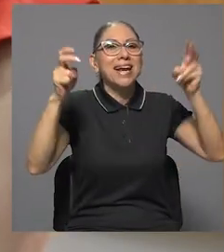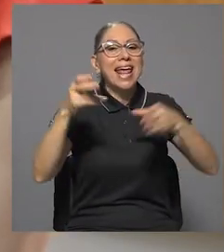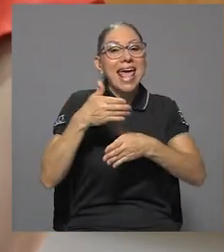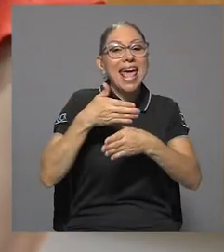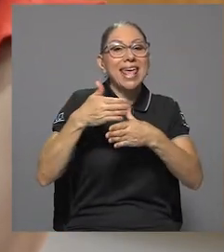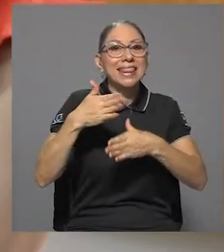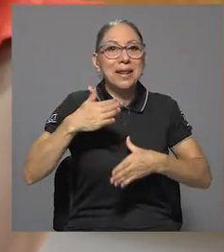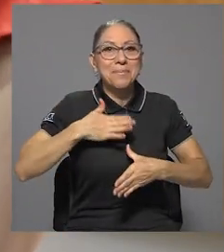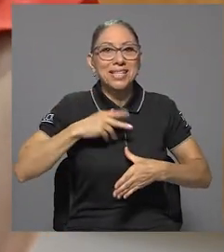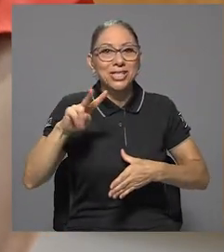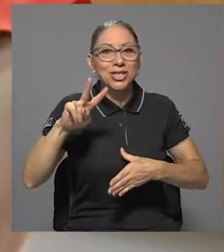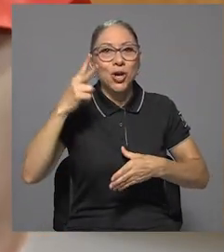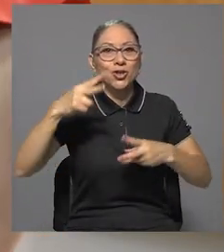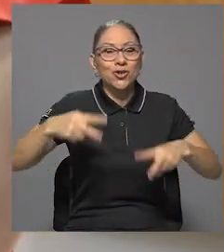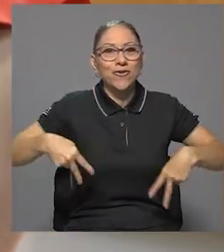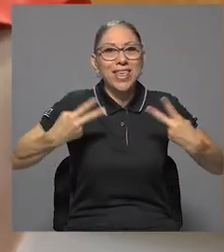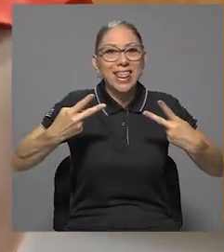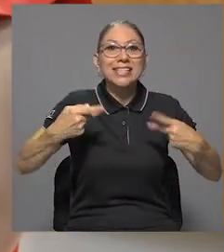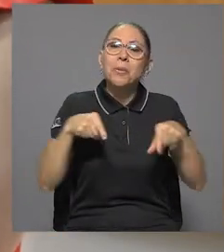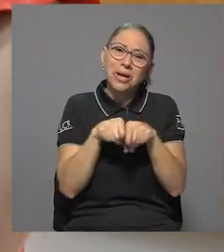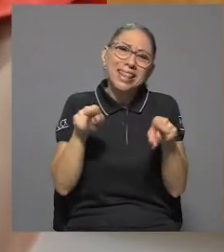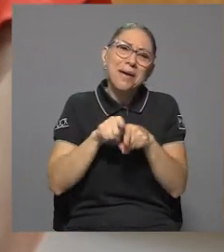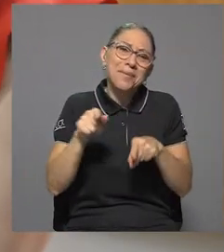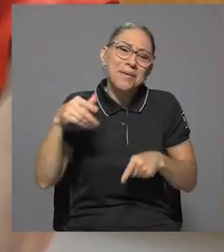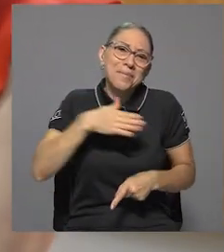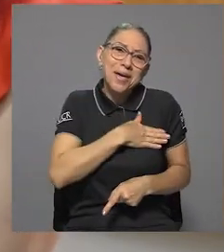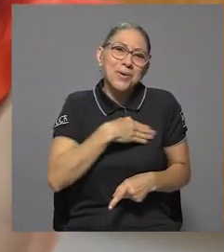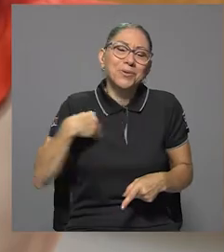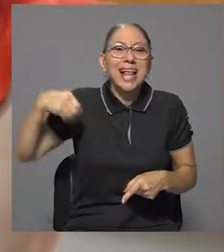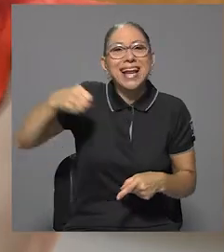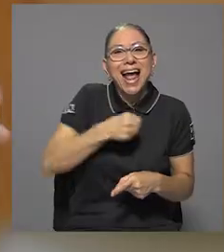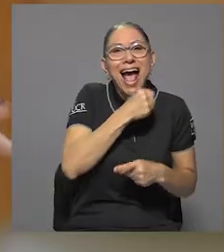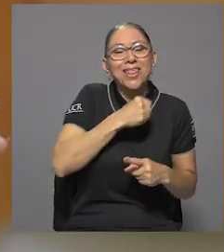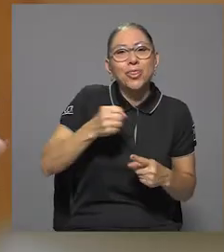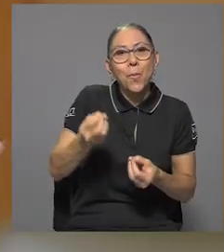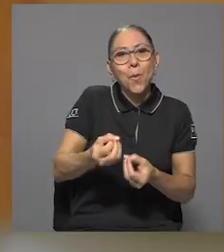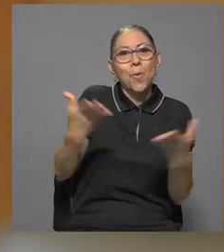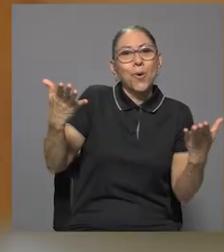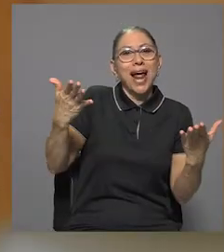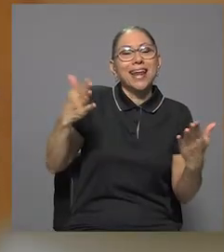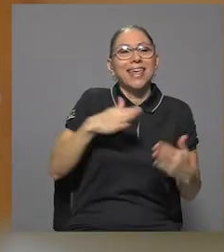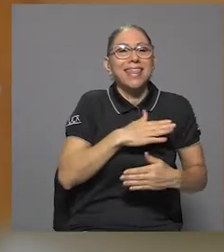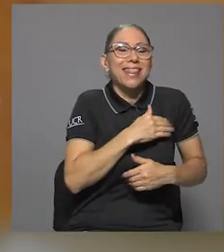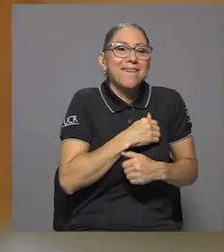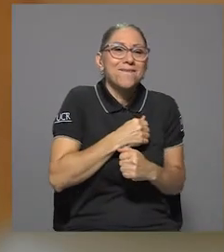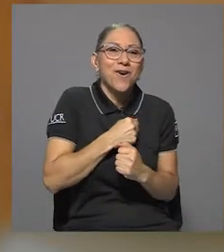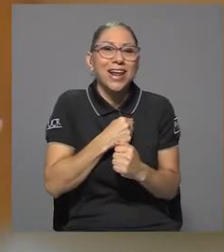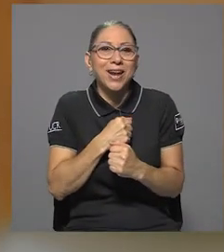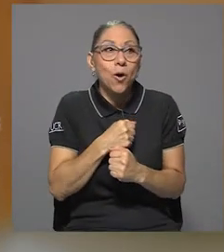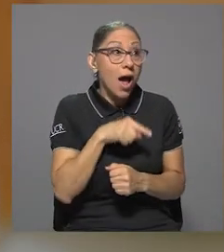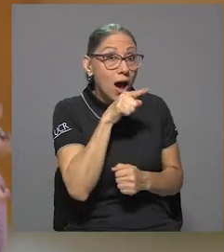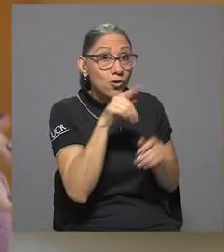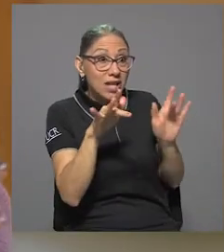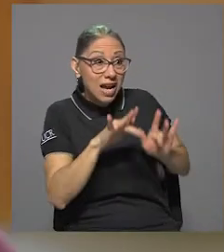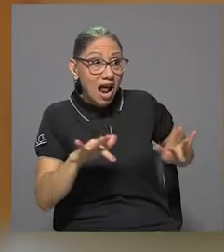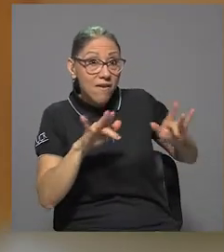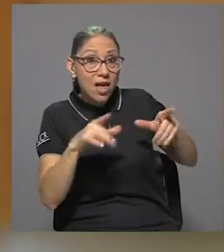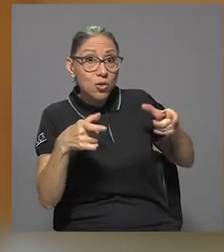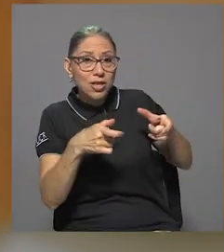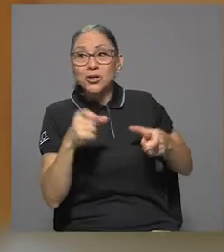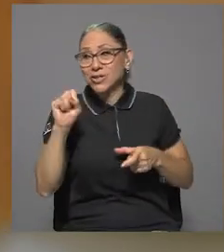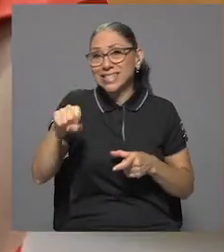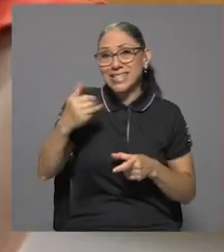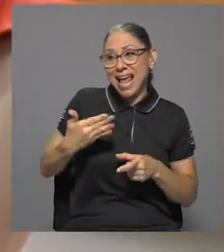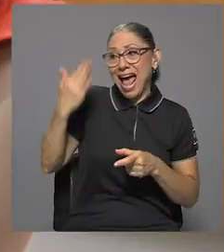Vidas, porque también me gusta mucho el canto popular, más que Me decías que estás grabando un disco. Sí,